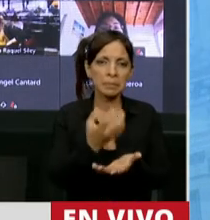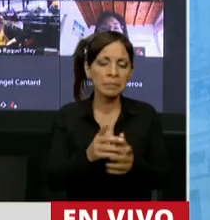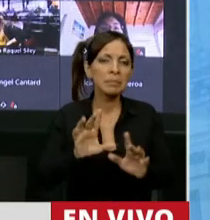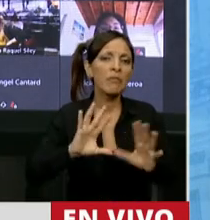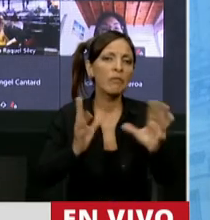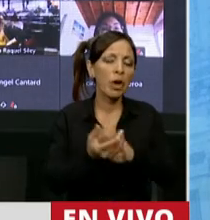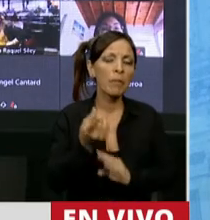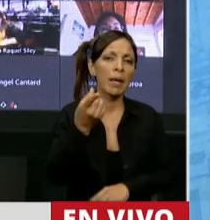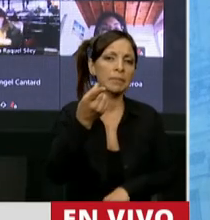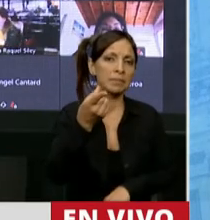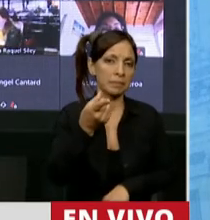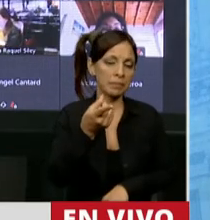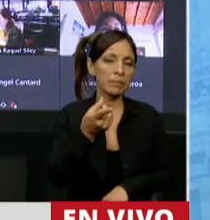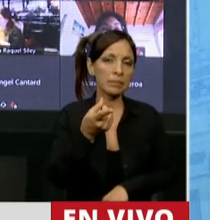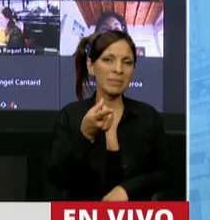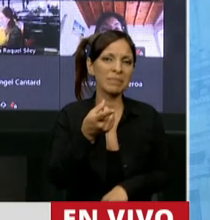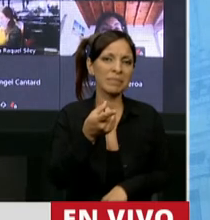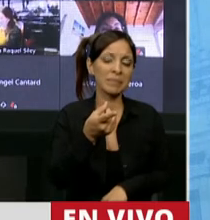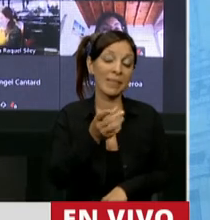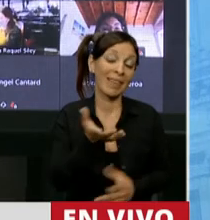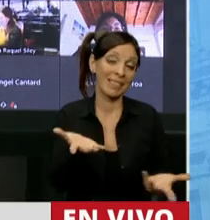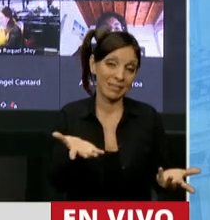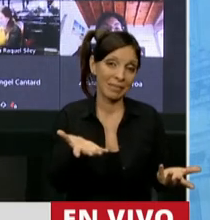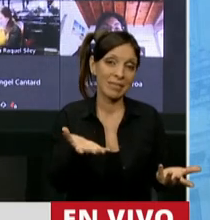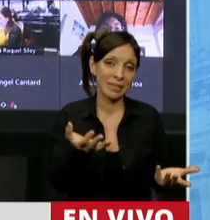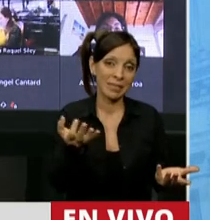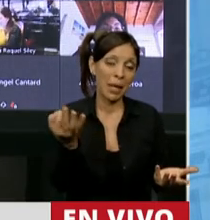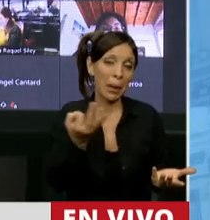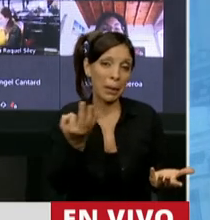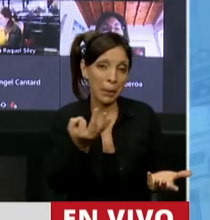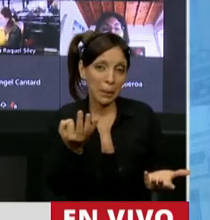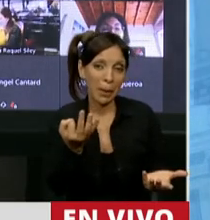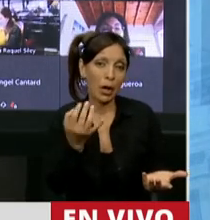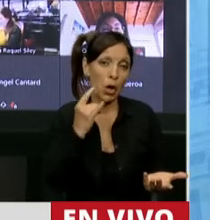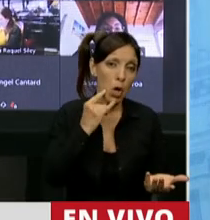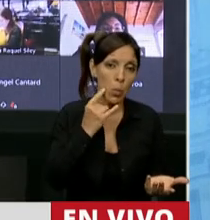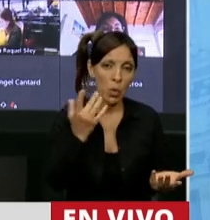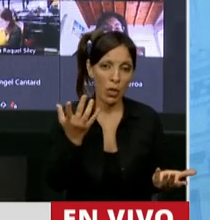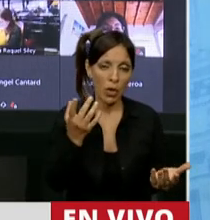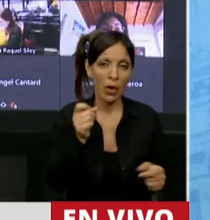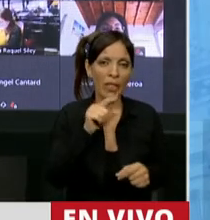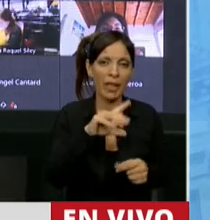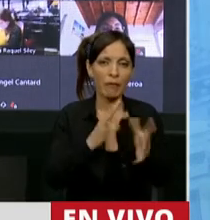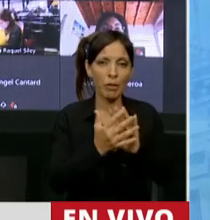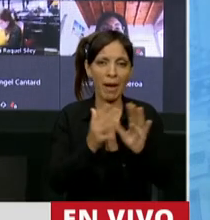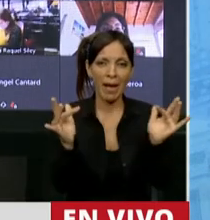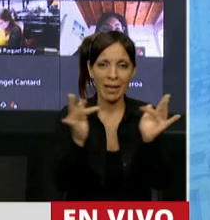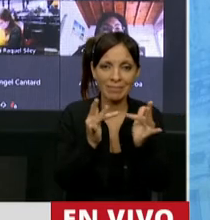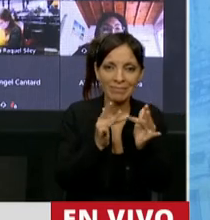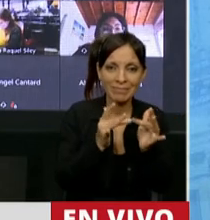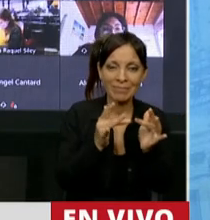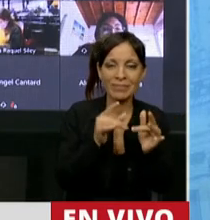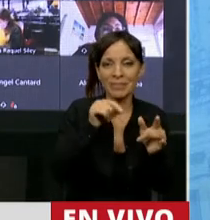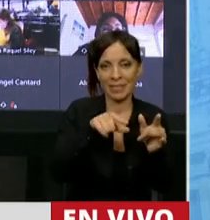Justamente la gracia, la ventaja de la digitalización de la